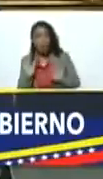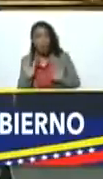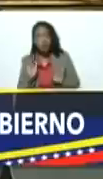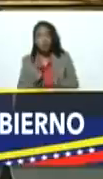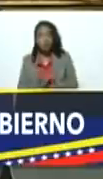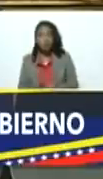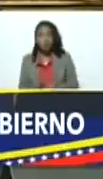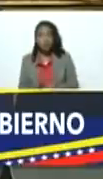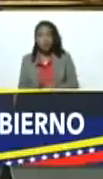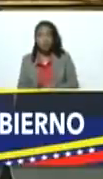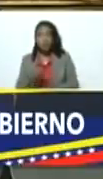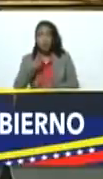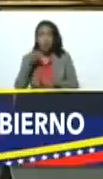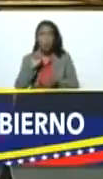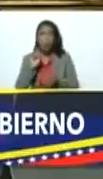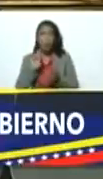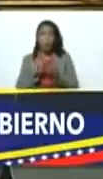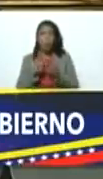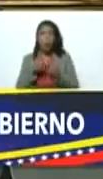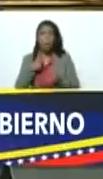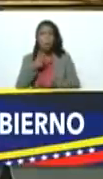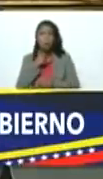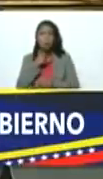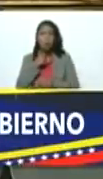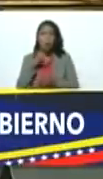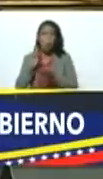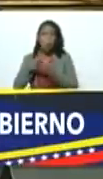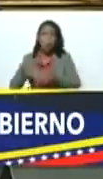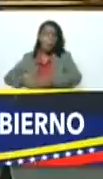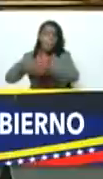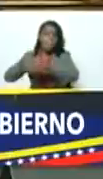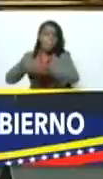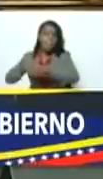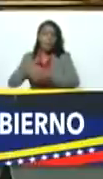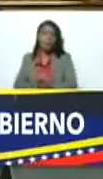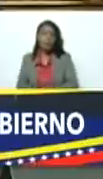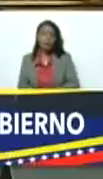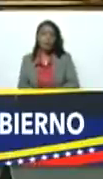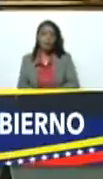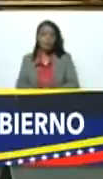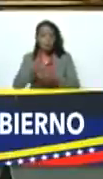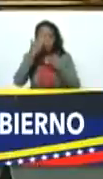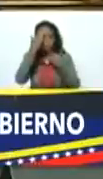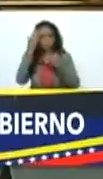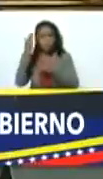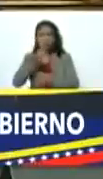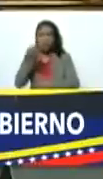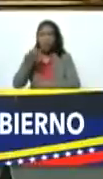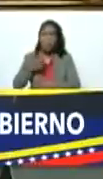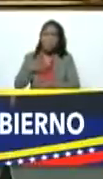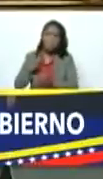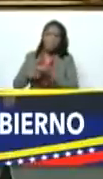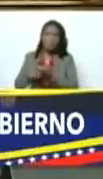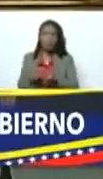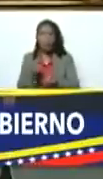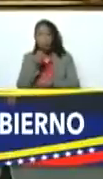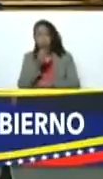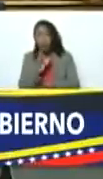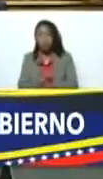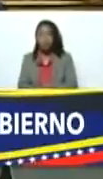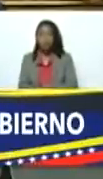yo no conozco al conde me gustaría conocerlo darle la mano saludarlo ¿verdad Silita? bueno